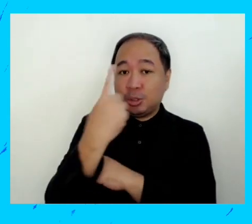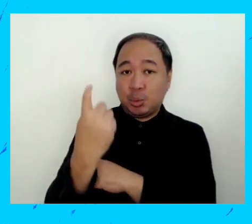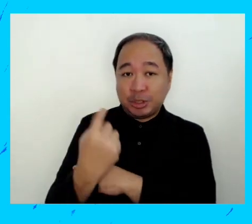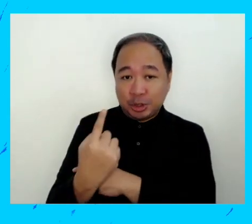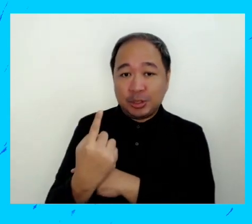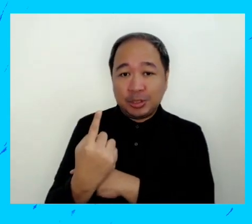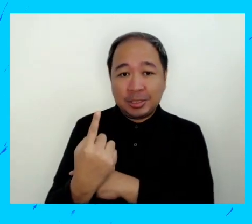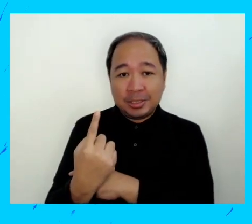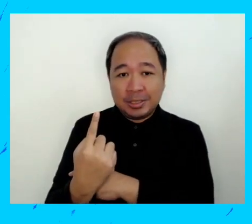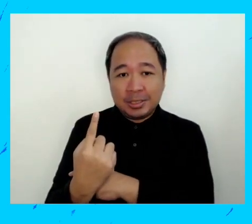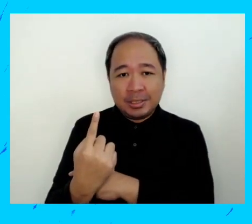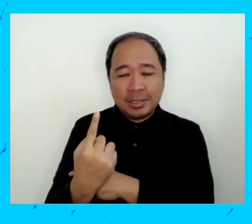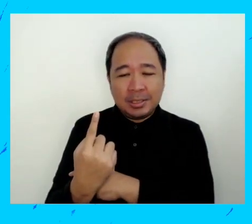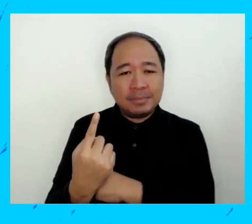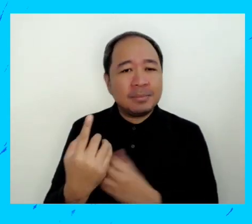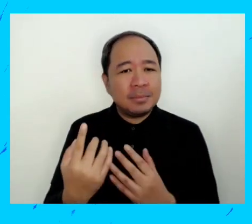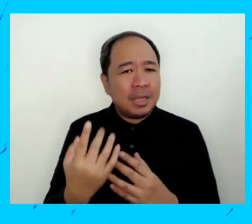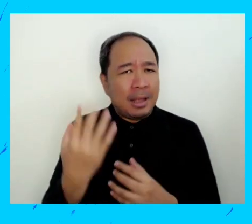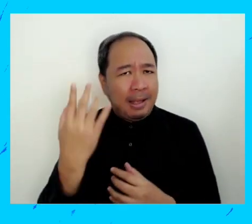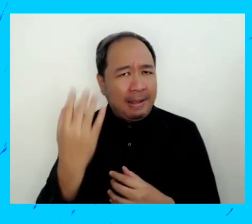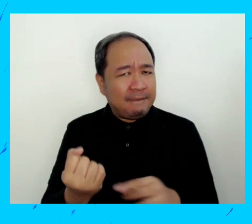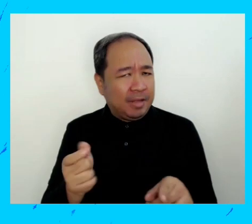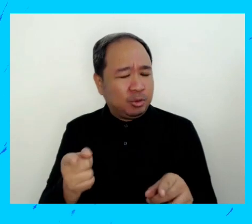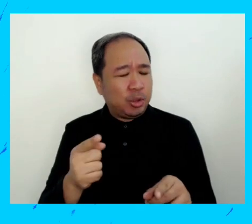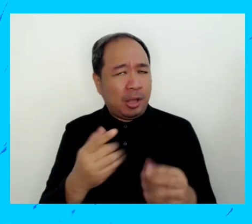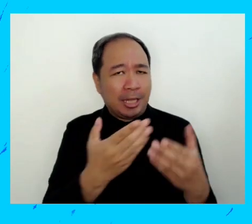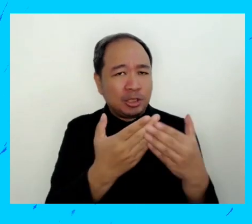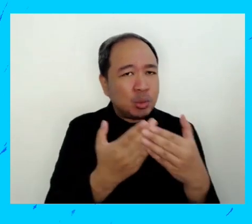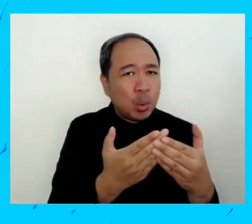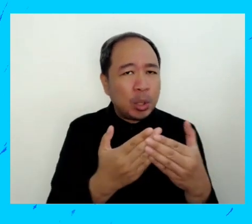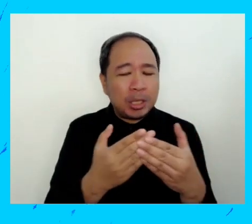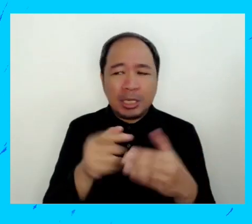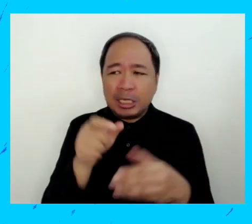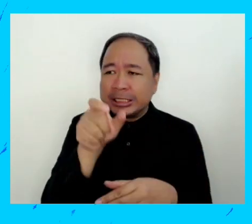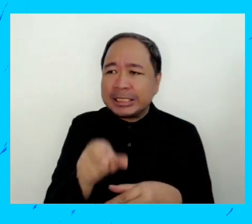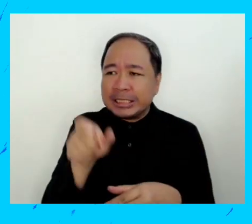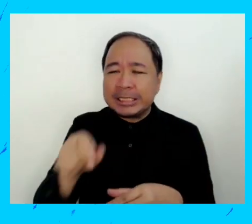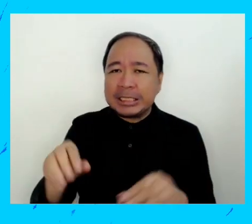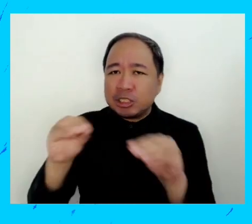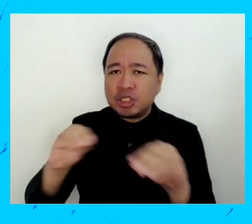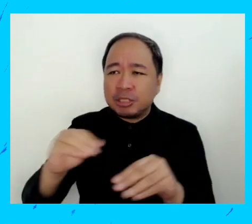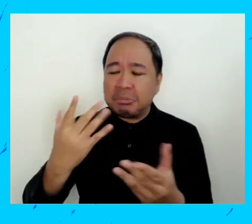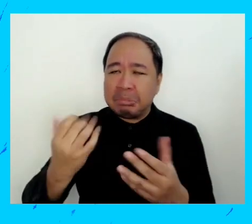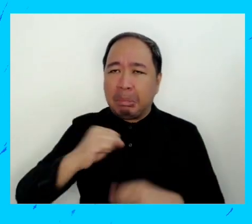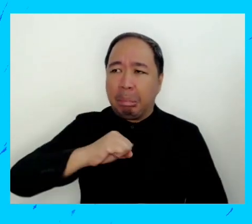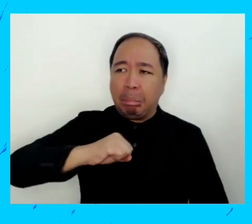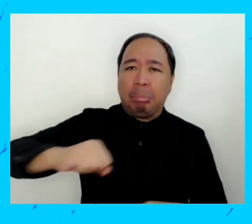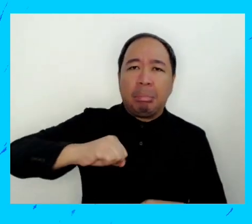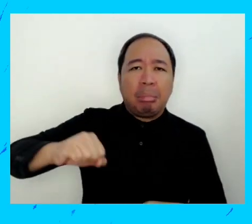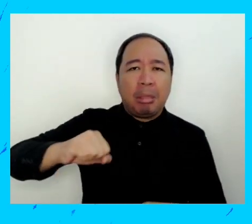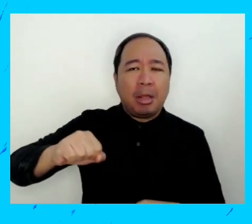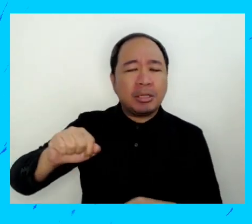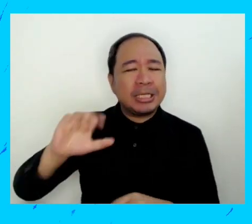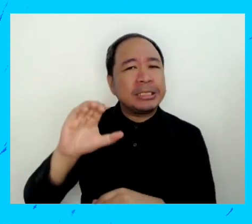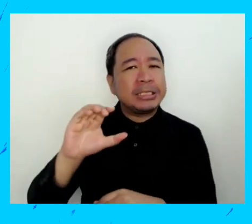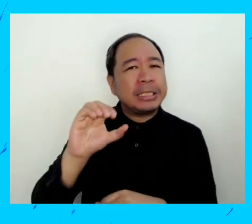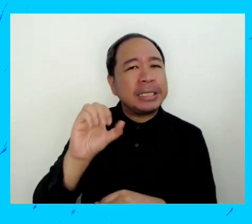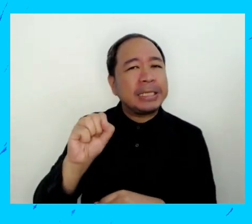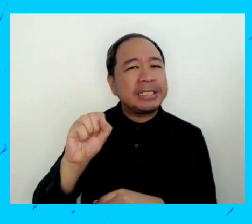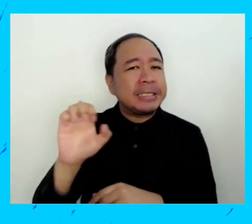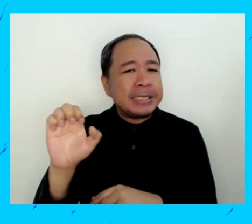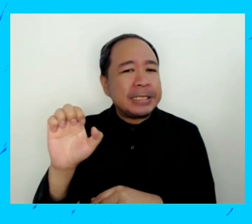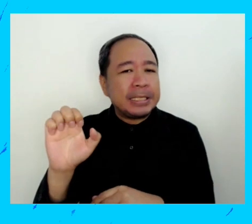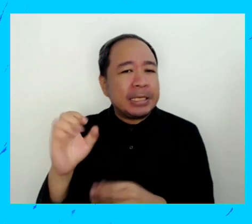Hay una pregunta. ¿Alguna resistencia de parte de los profesores